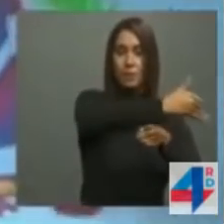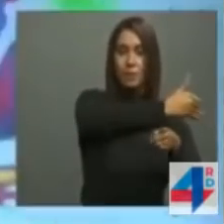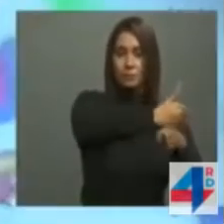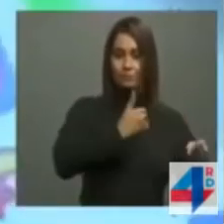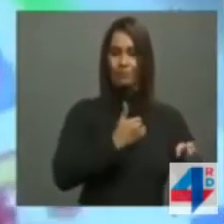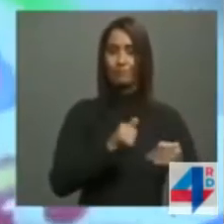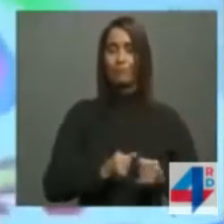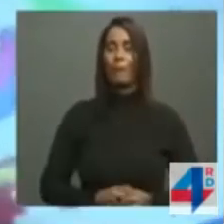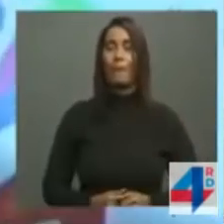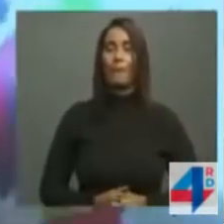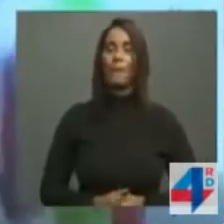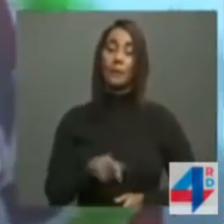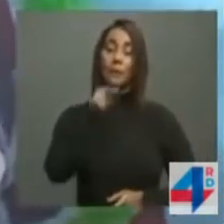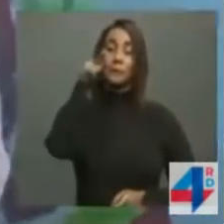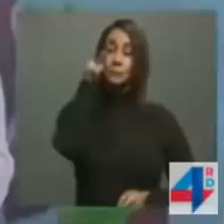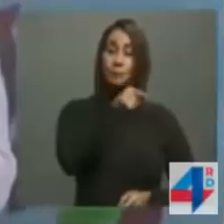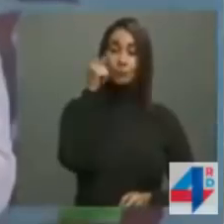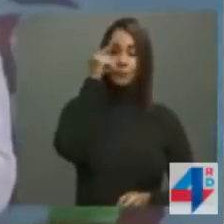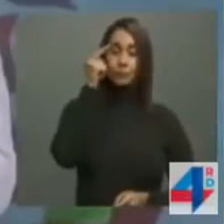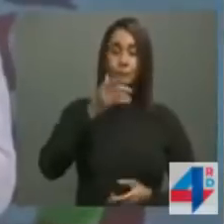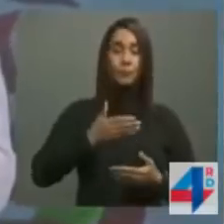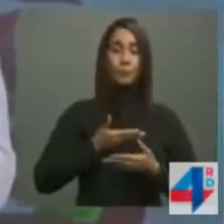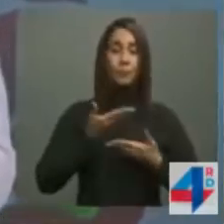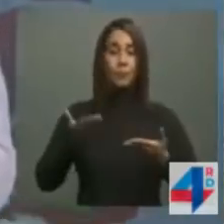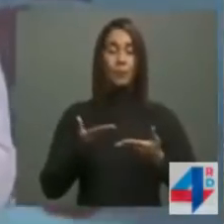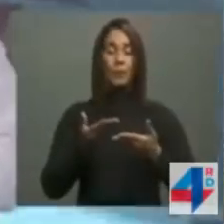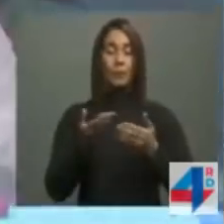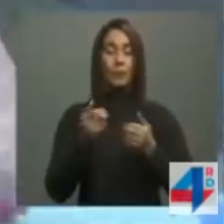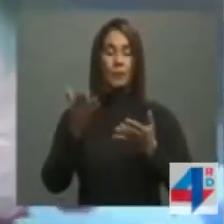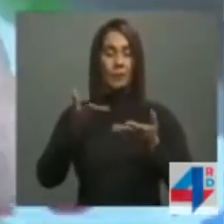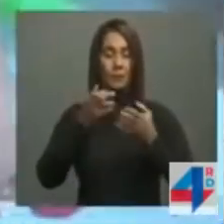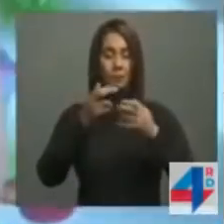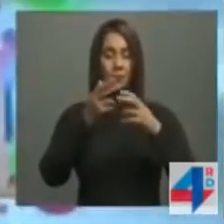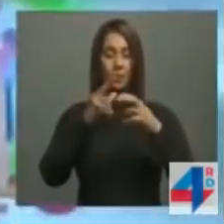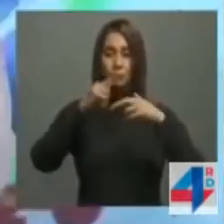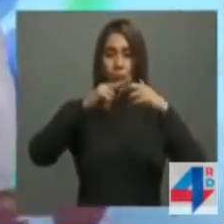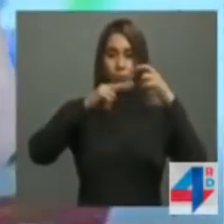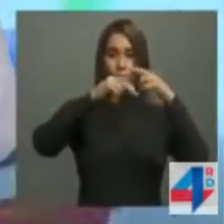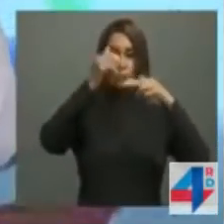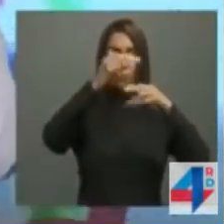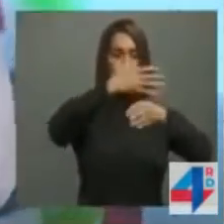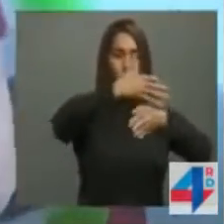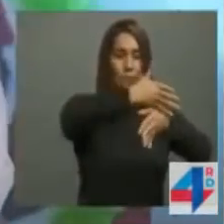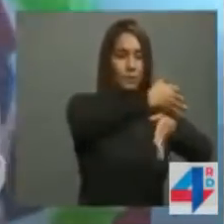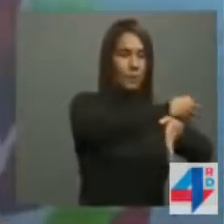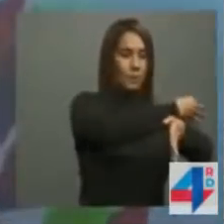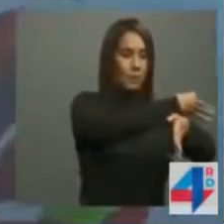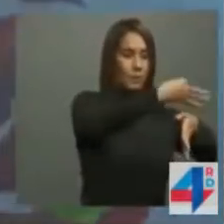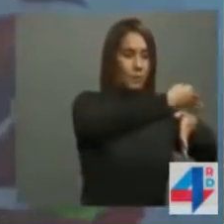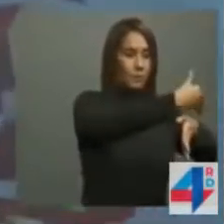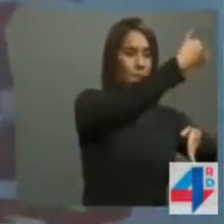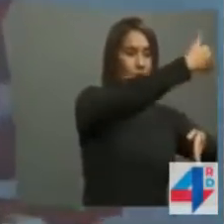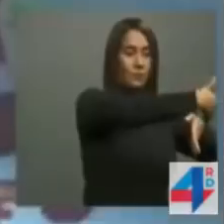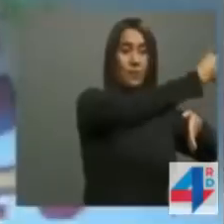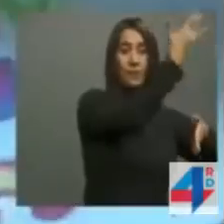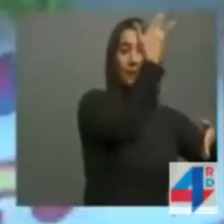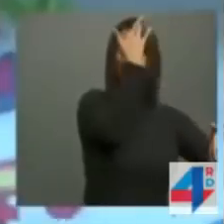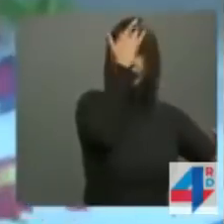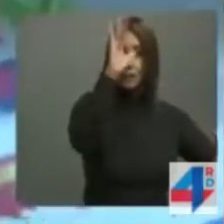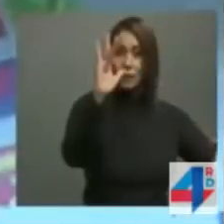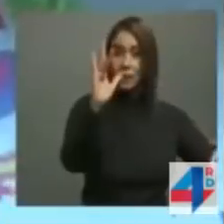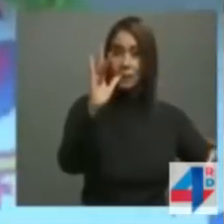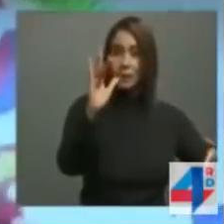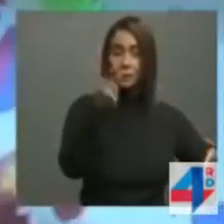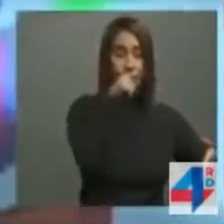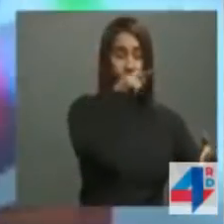Y en ese sentido, apostamos por la construcción de una verja inteligente en la frontera, una verja